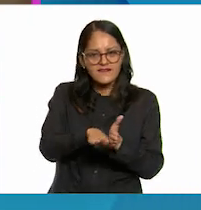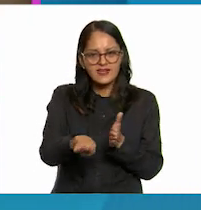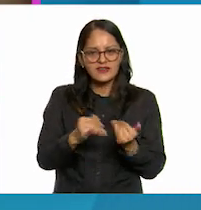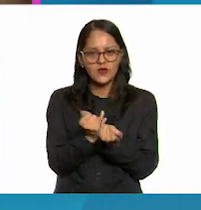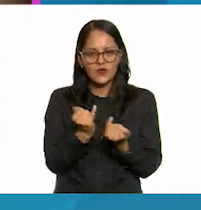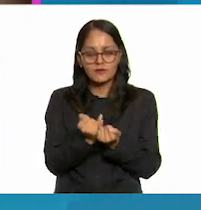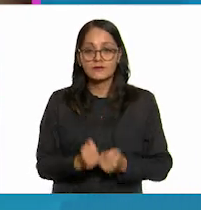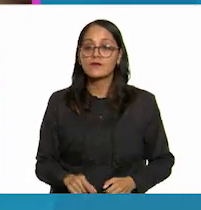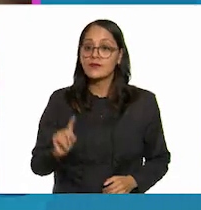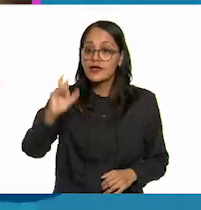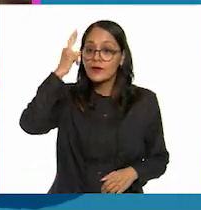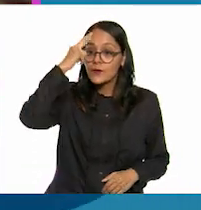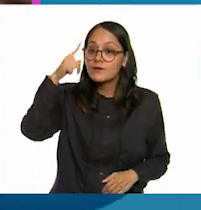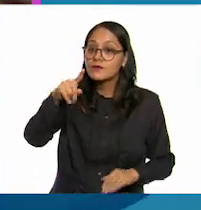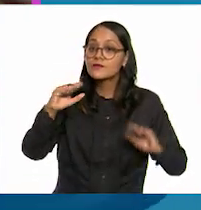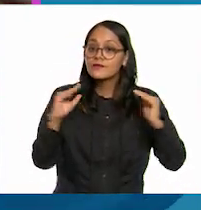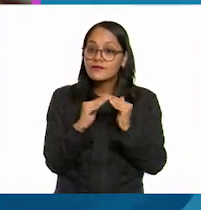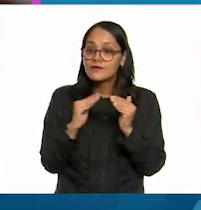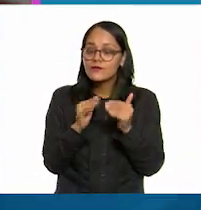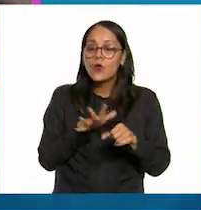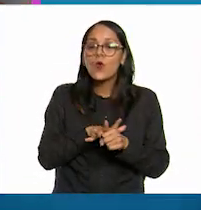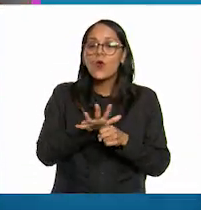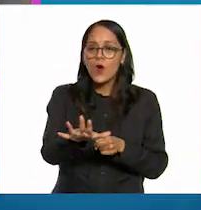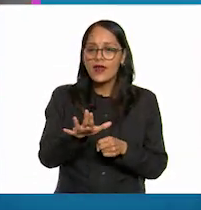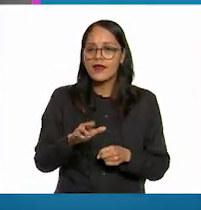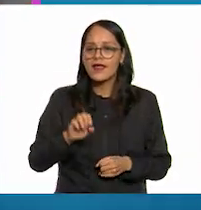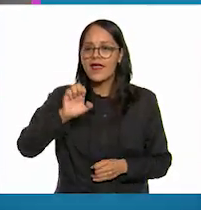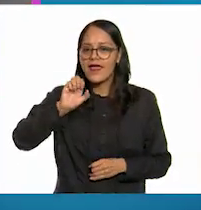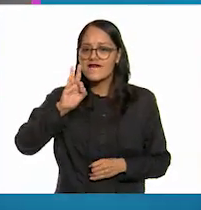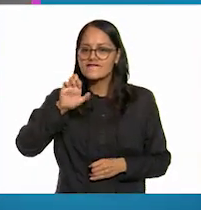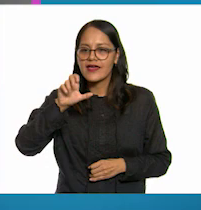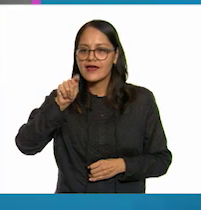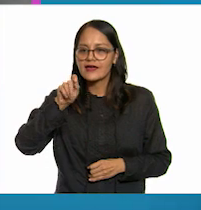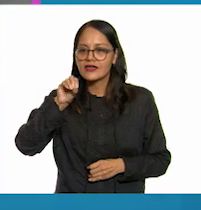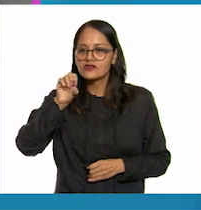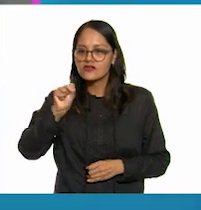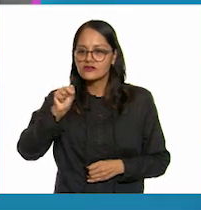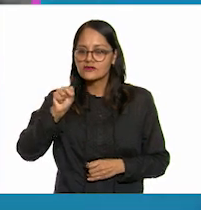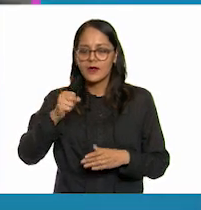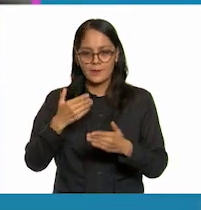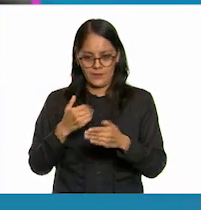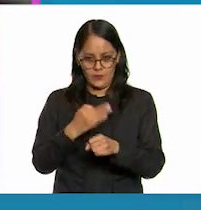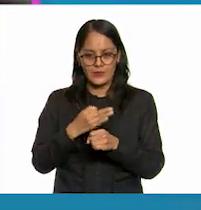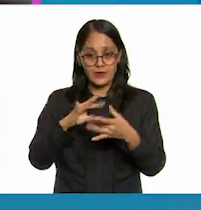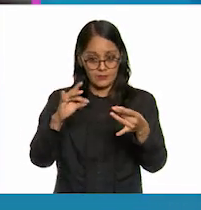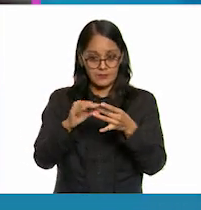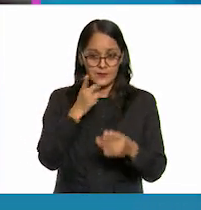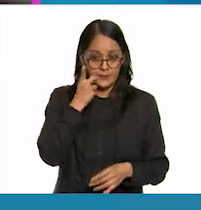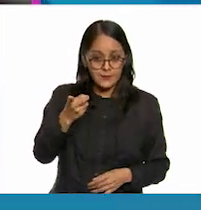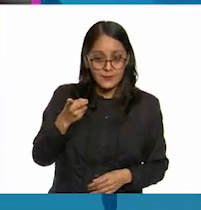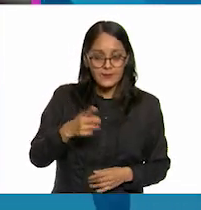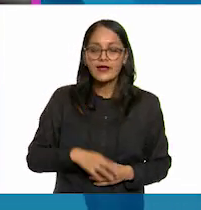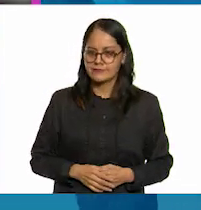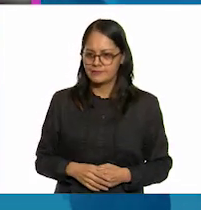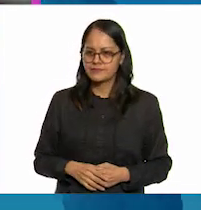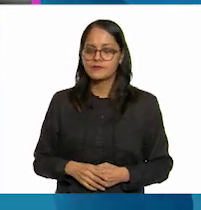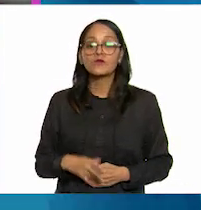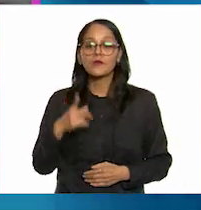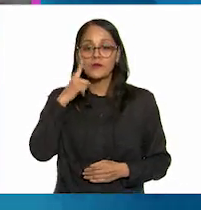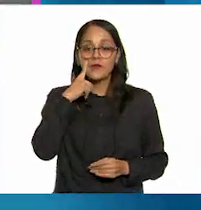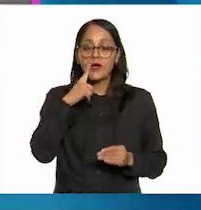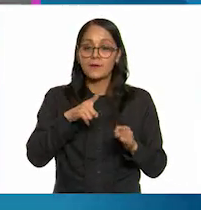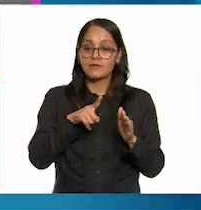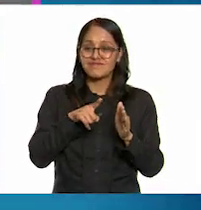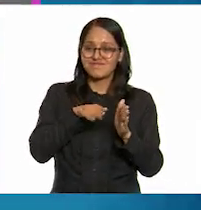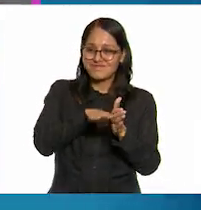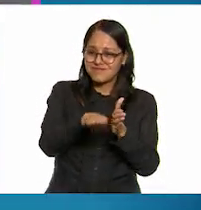allí en casa recuerdan cuáles son esos efectos se los digo si ok disminuir la